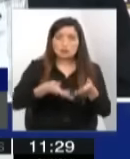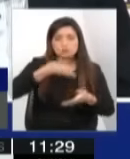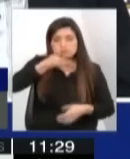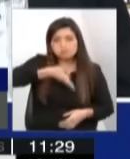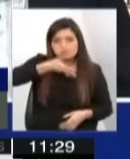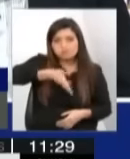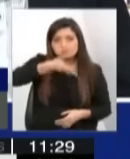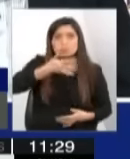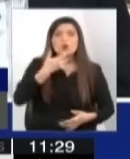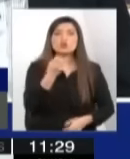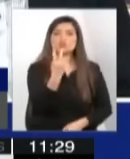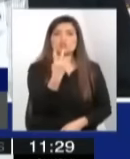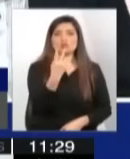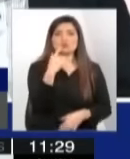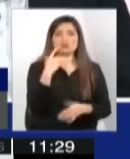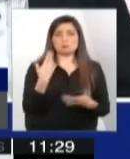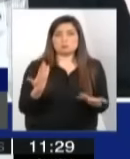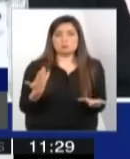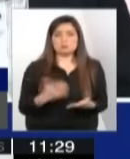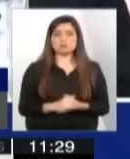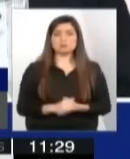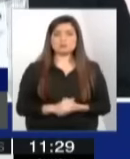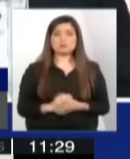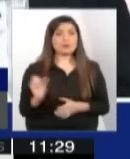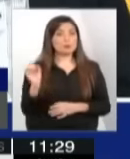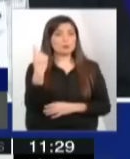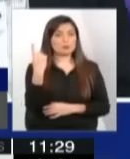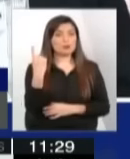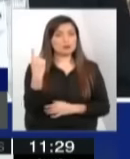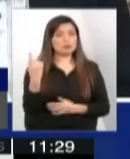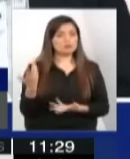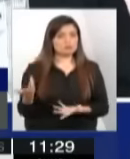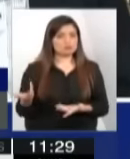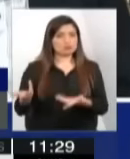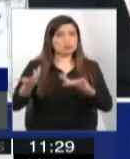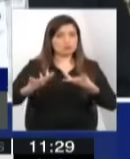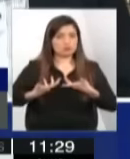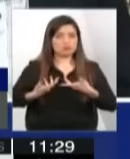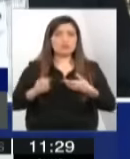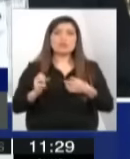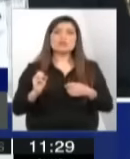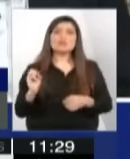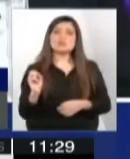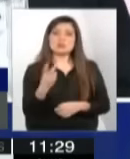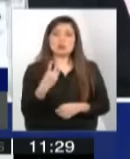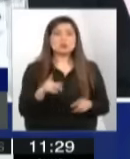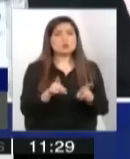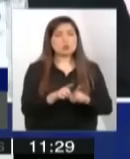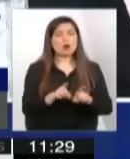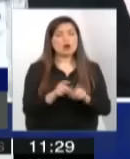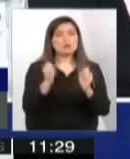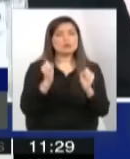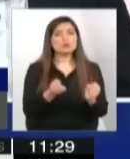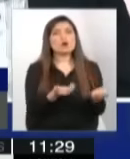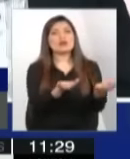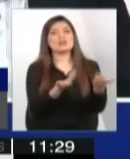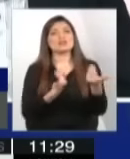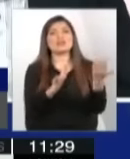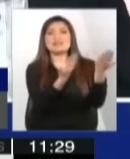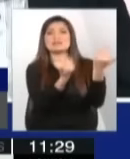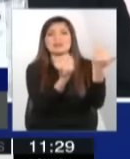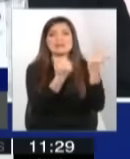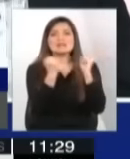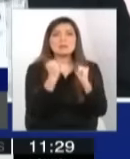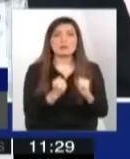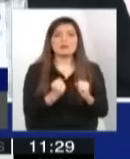y por dos cosas, primero, porque nos ofreciste eso y segundo, porque nos diste un poquito de esperanza de que se puede, así que muchas gracias.